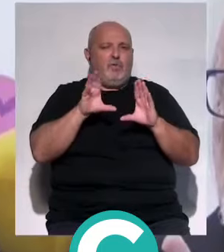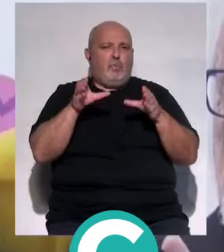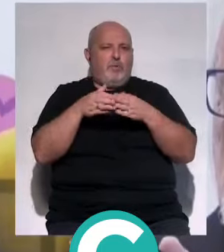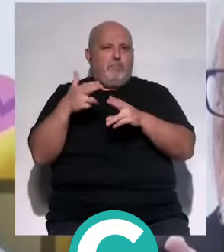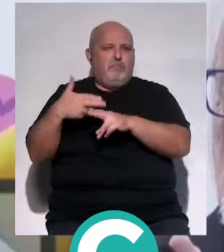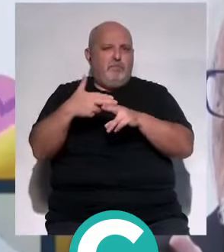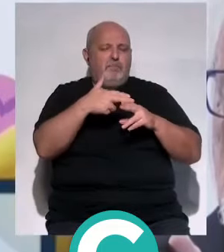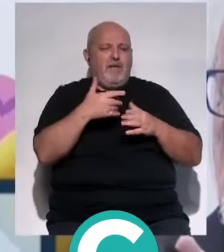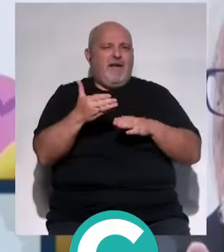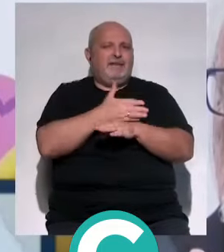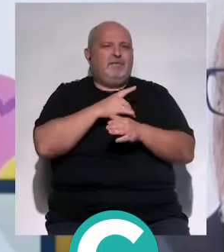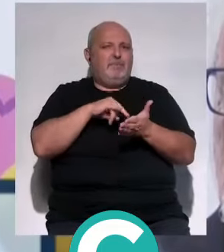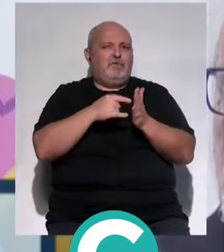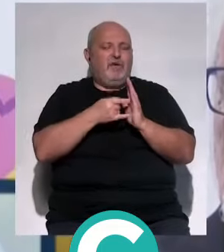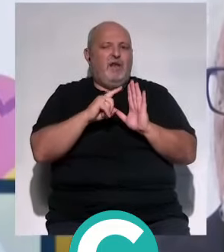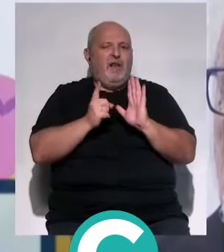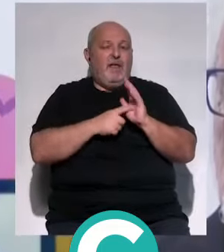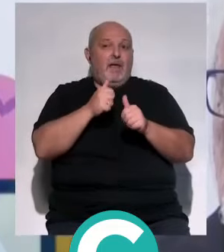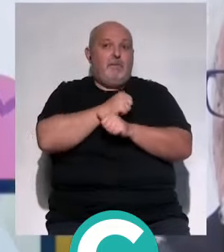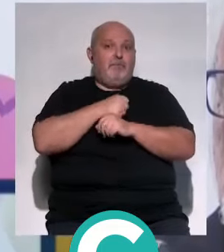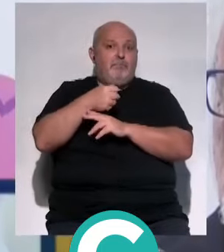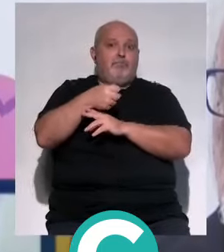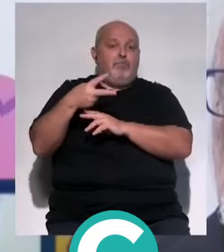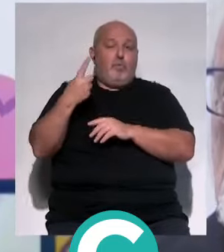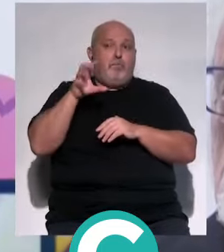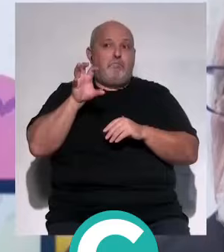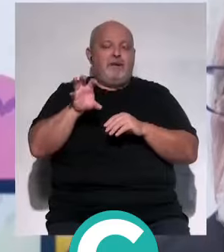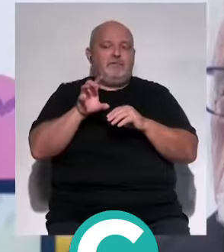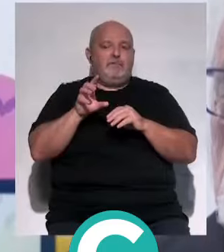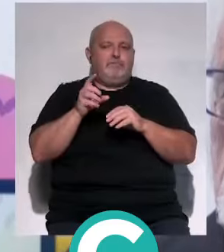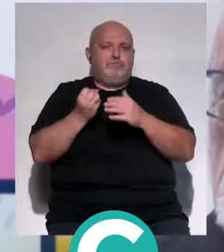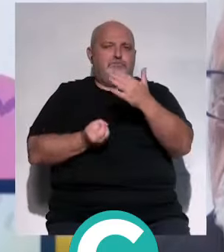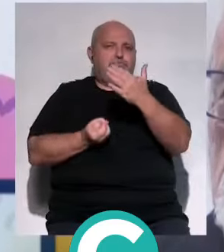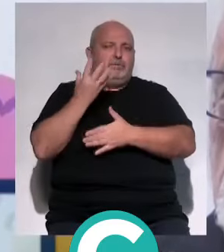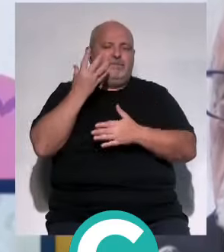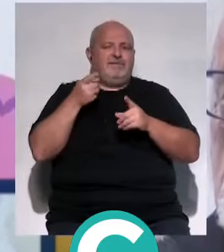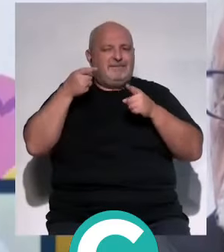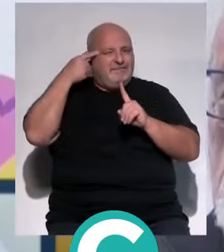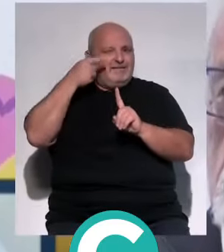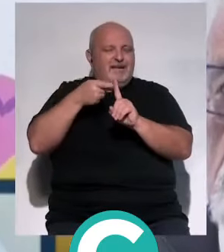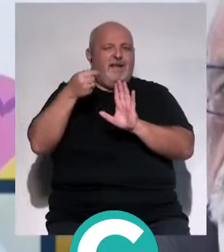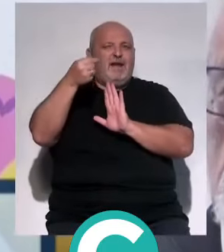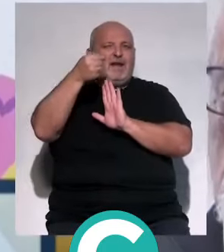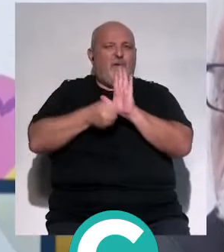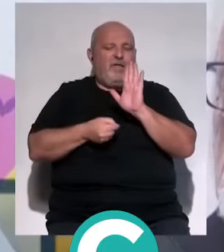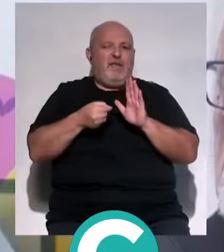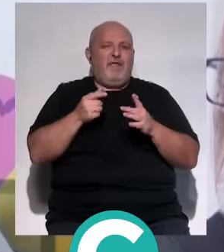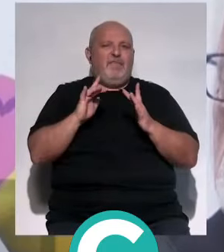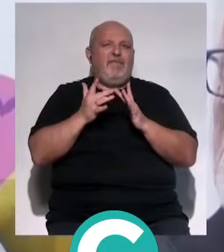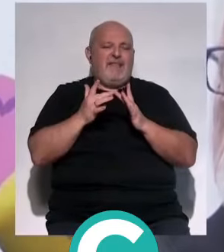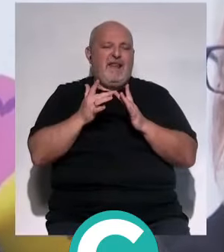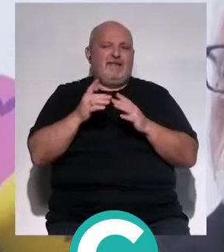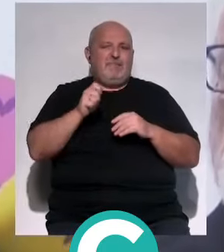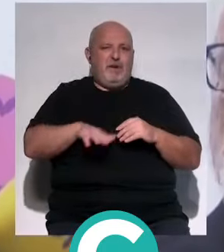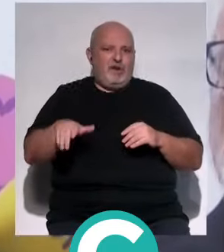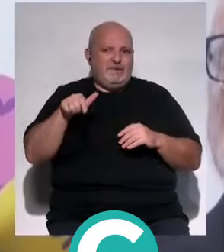un anteproyecto de ley en el que nosotros tenemos muchísimas esperanzas de que seamos uno de los países punteros en Europa en materia de regulación de los entornos digitales y